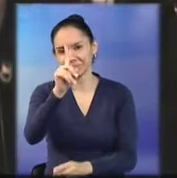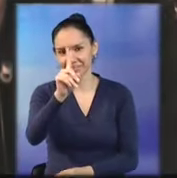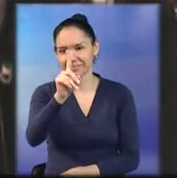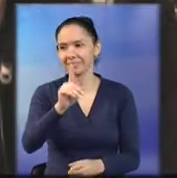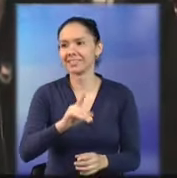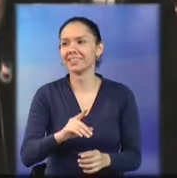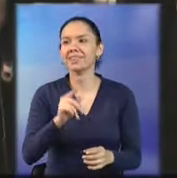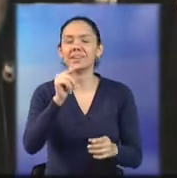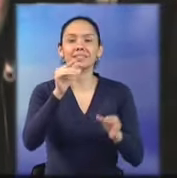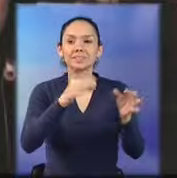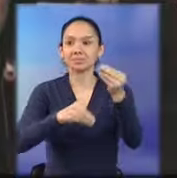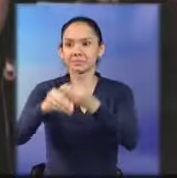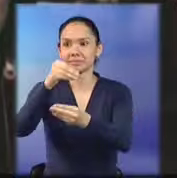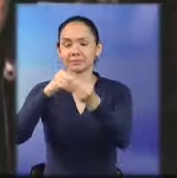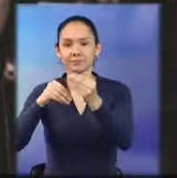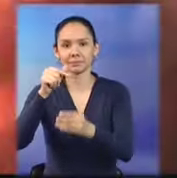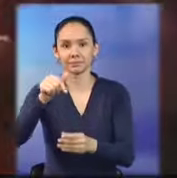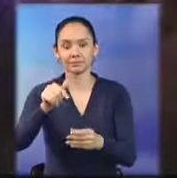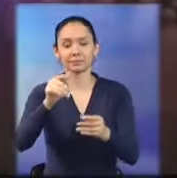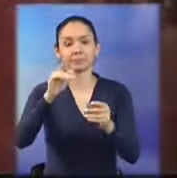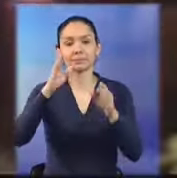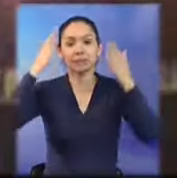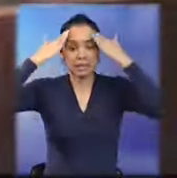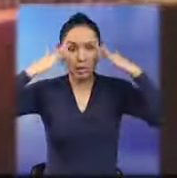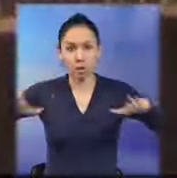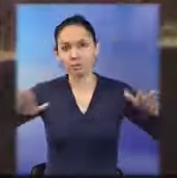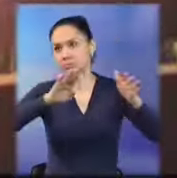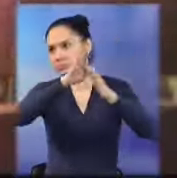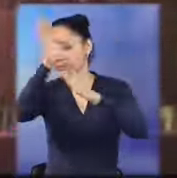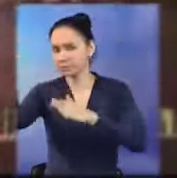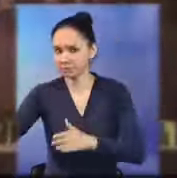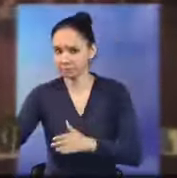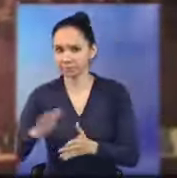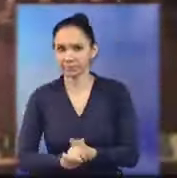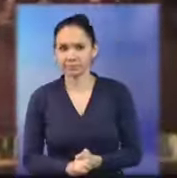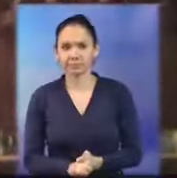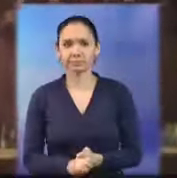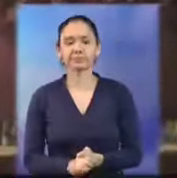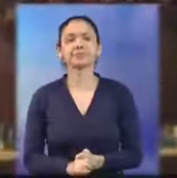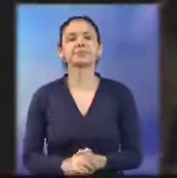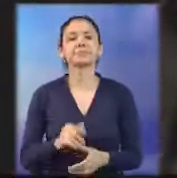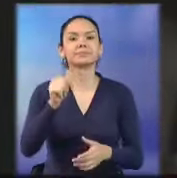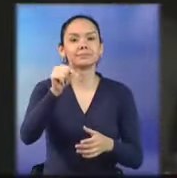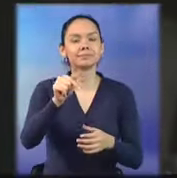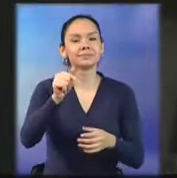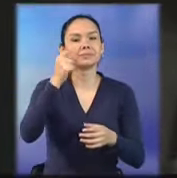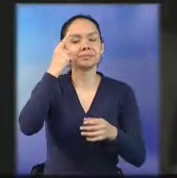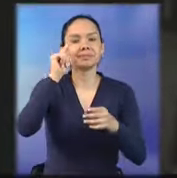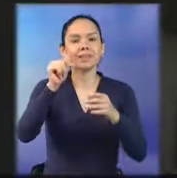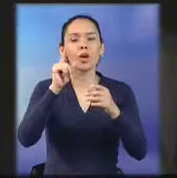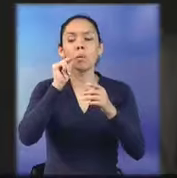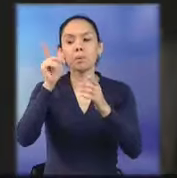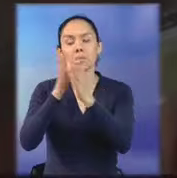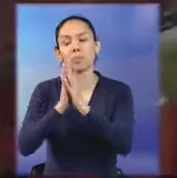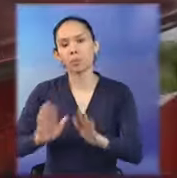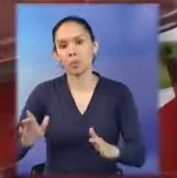trasladado al Hospital General San Juan de Dios, mientras que Alfredo Martínez Álvarez, de 31 años, falleció.